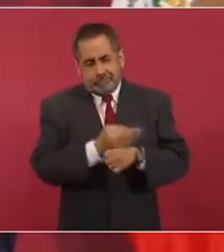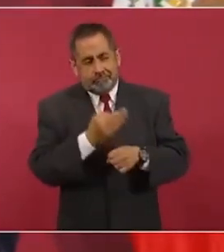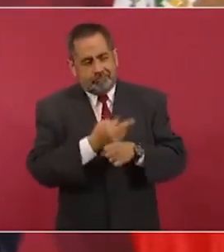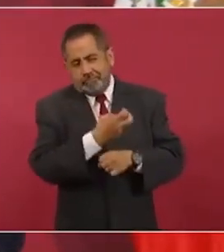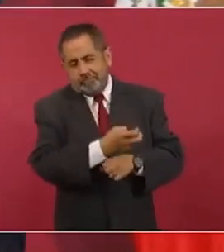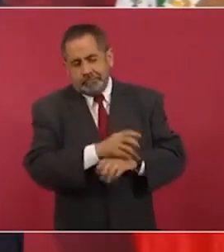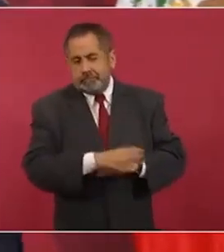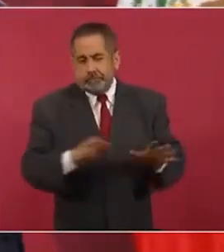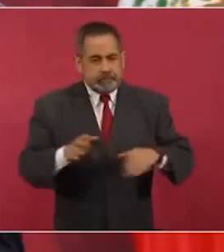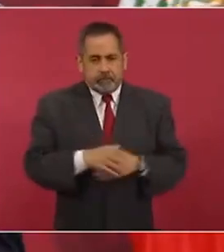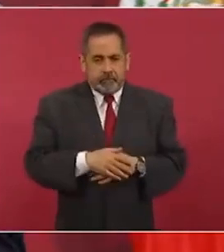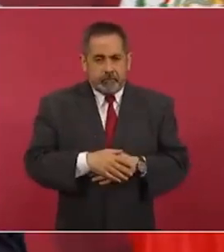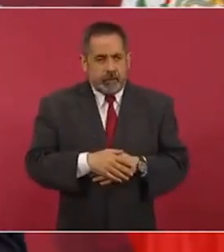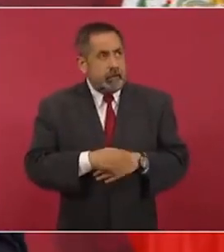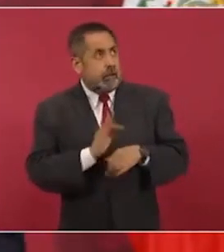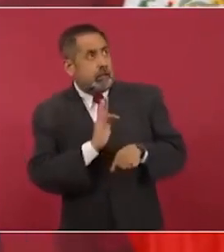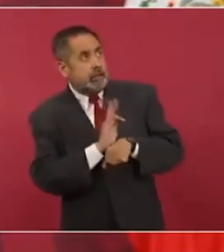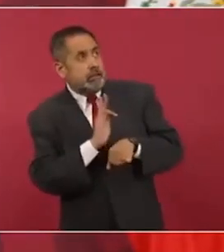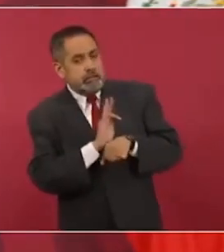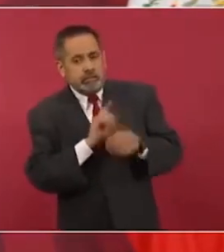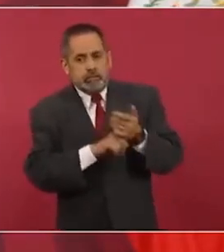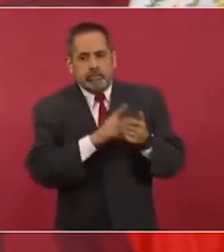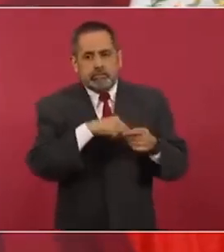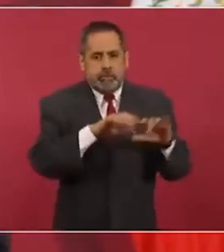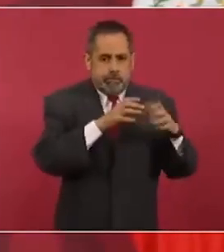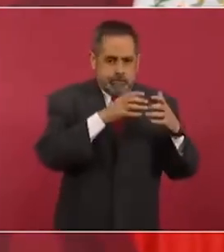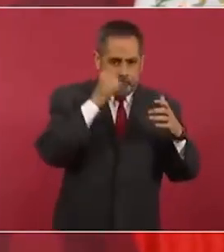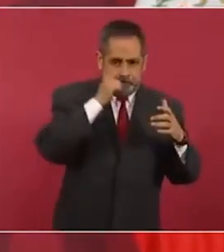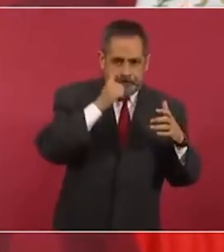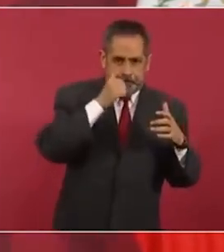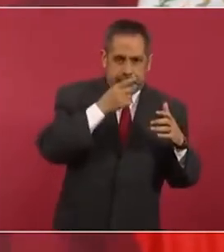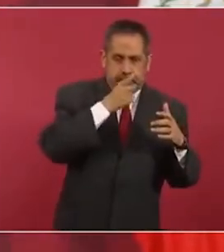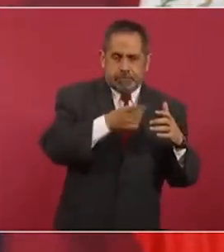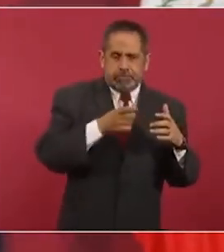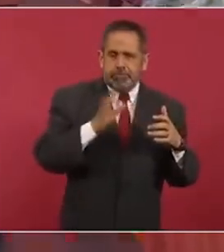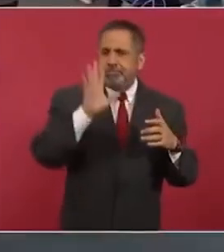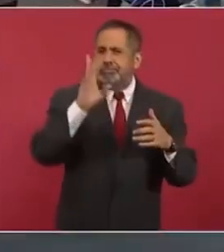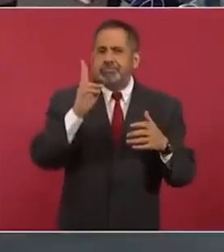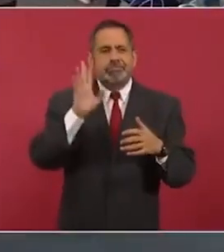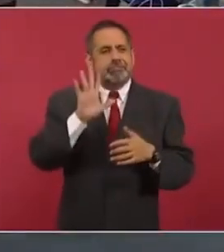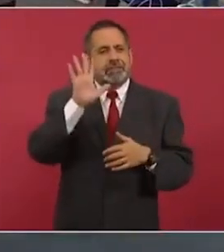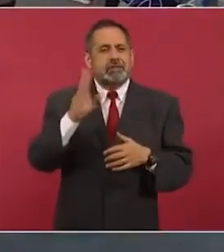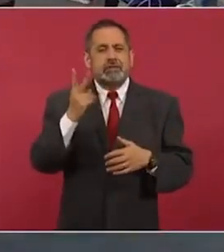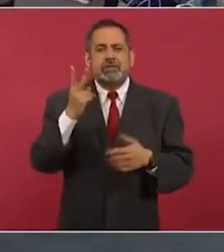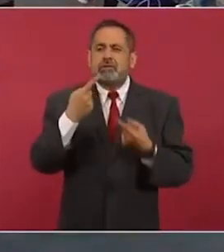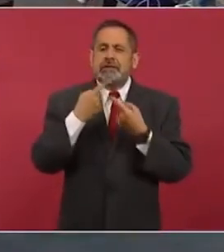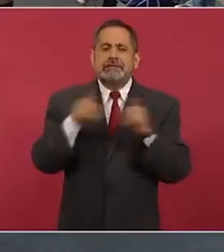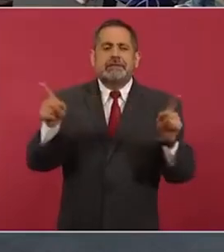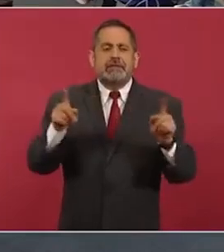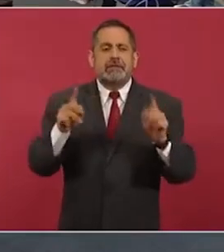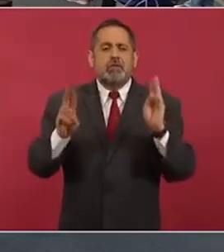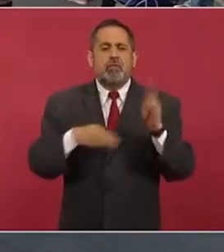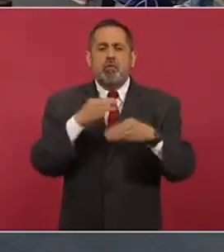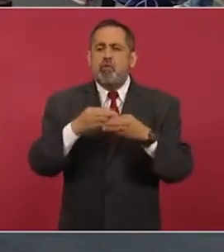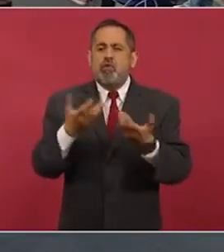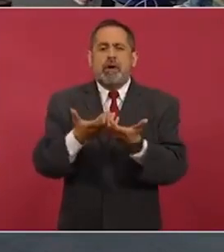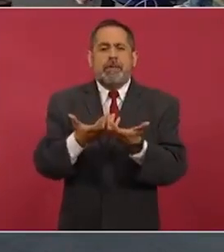es para los de arriba son siempre lo he dicho dos mundos dos esferas